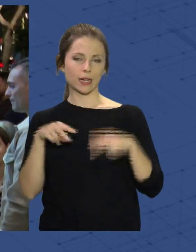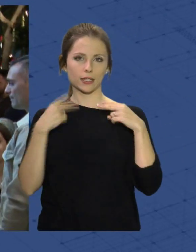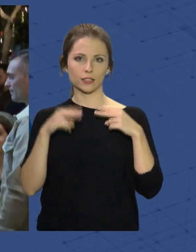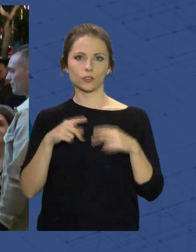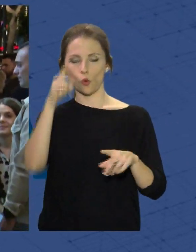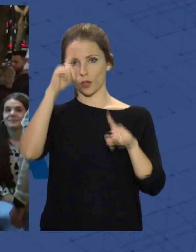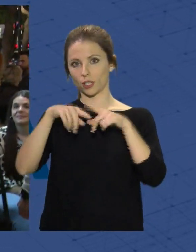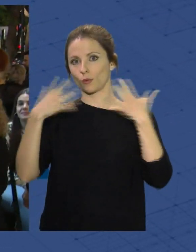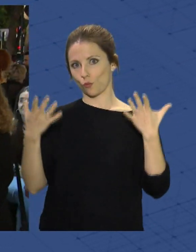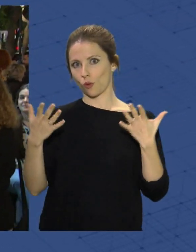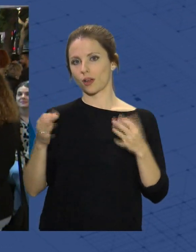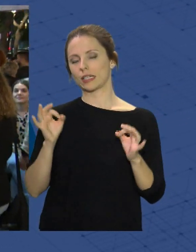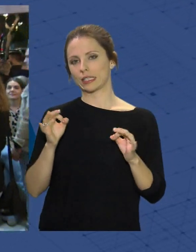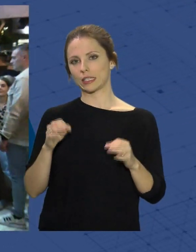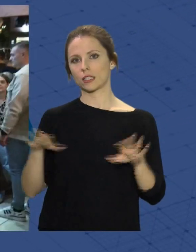noche en negro.